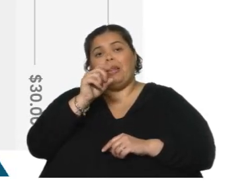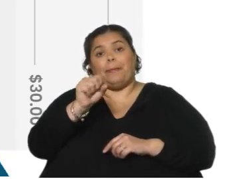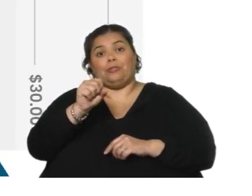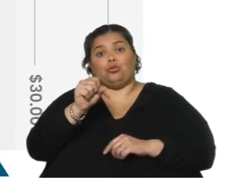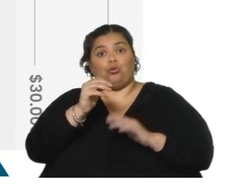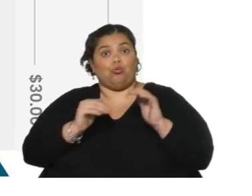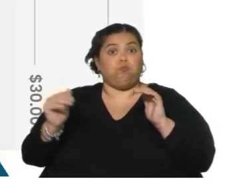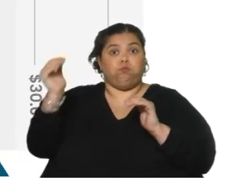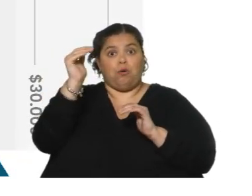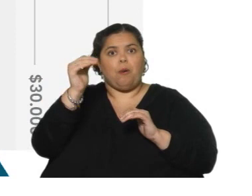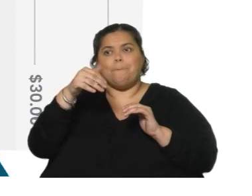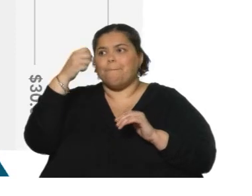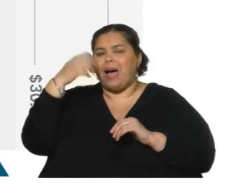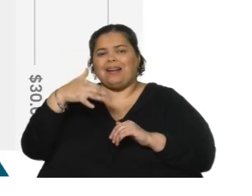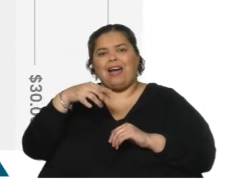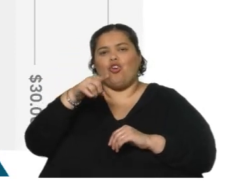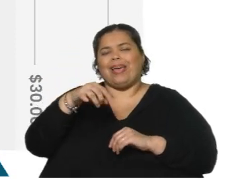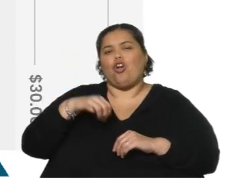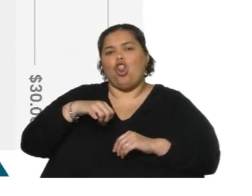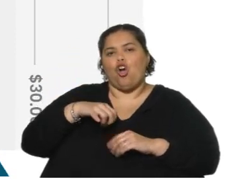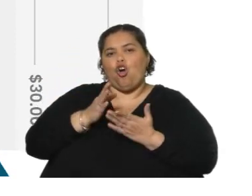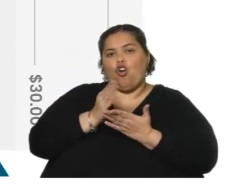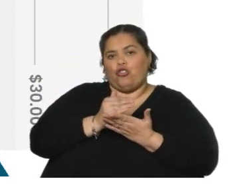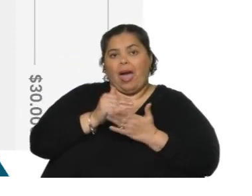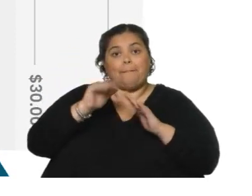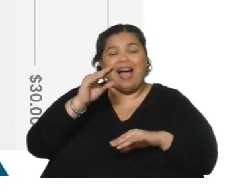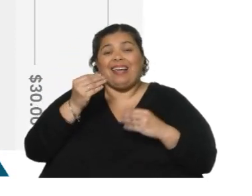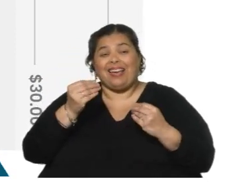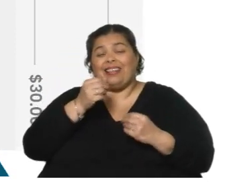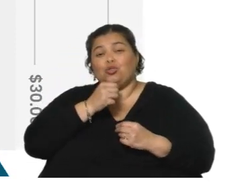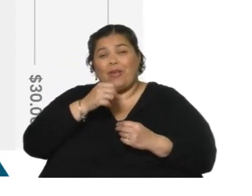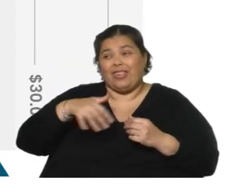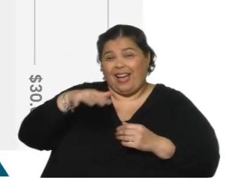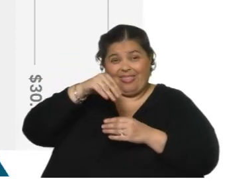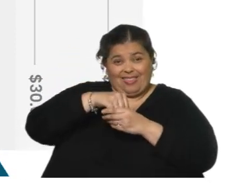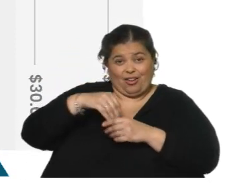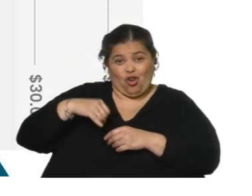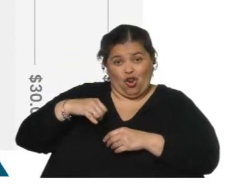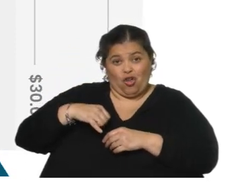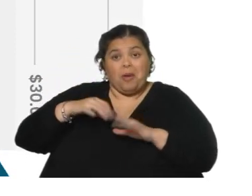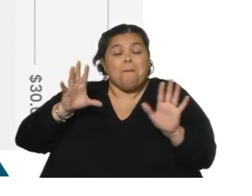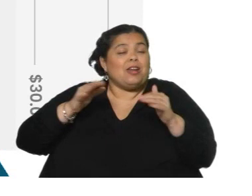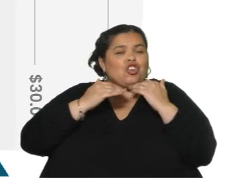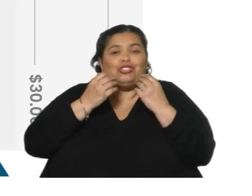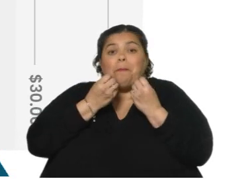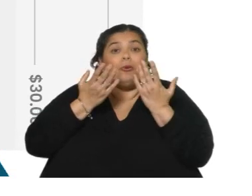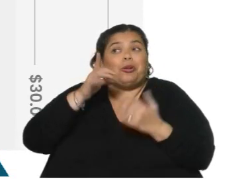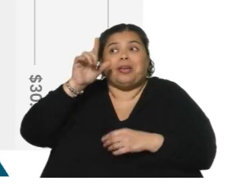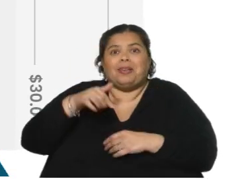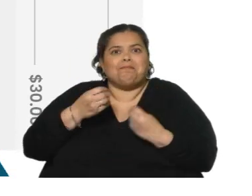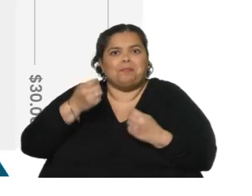alto del departamento de Colonia, incluso por encima de Colonia de Sacramento en promedio. Vaya a saber cuál es la lógica que hay detrás.